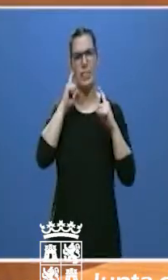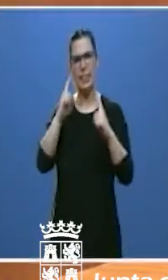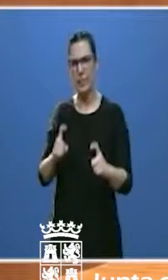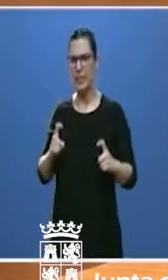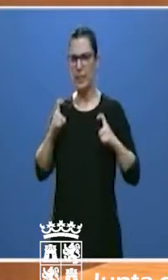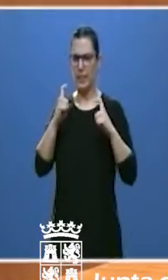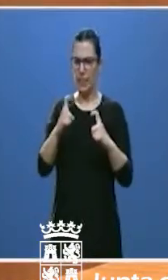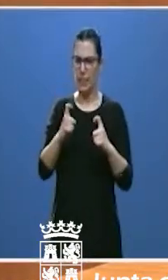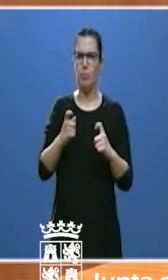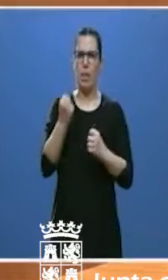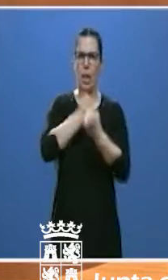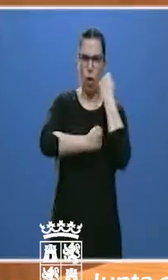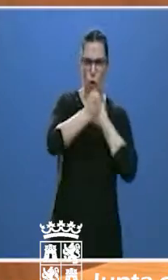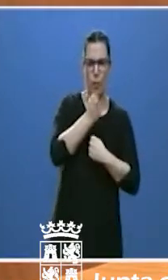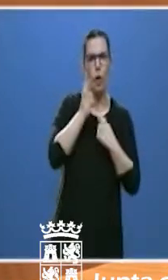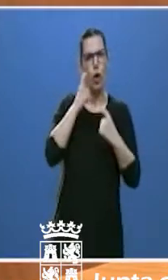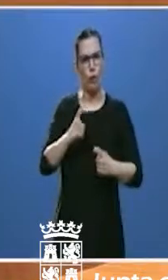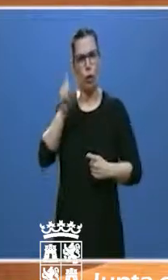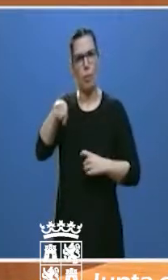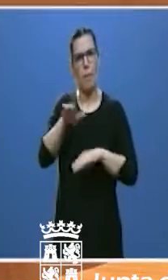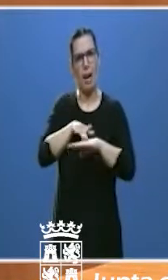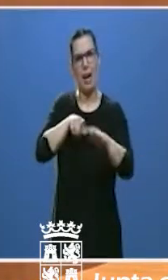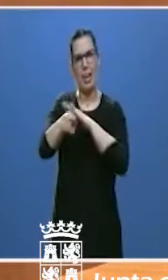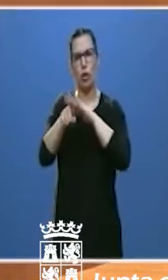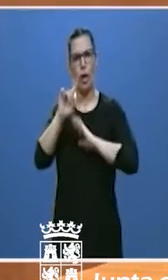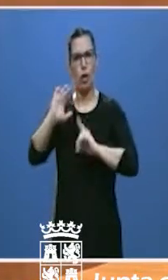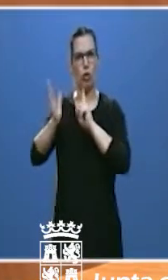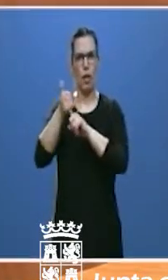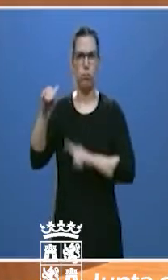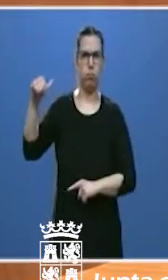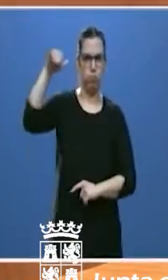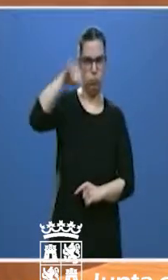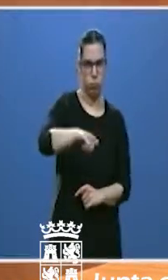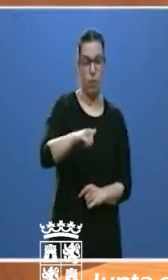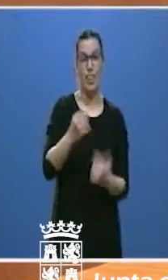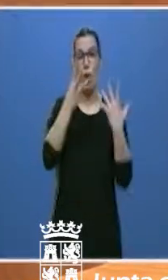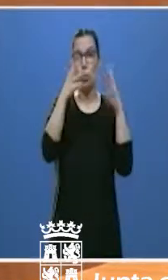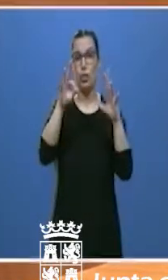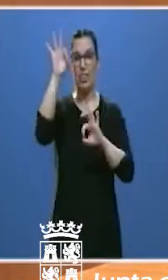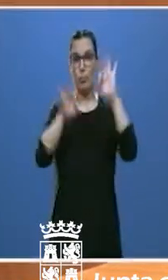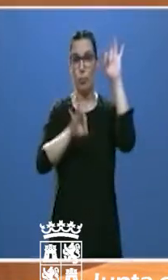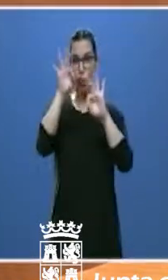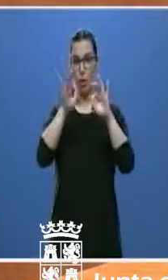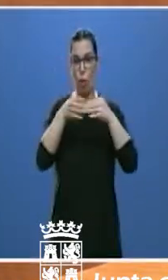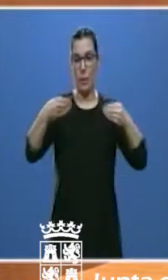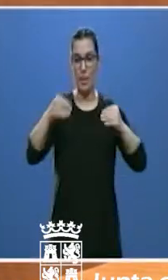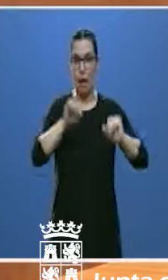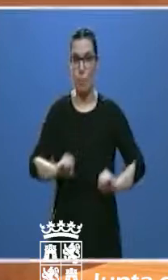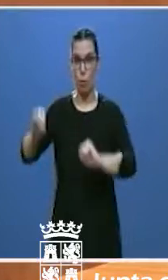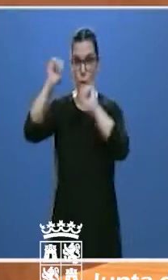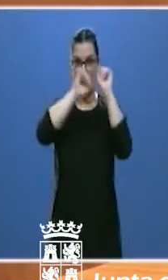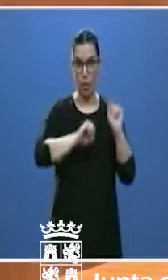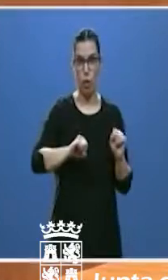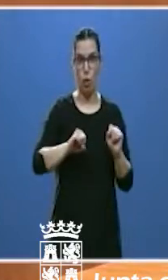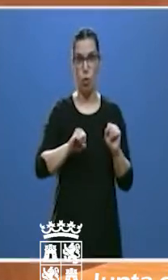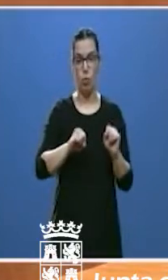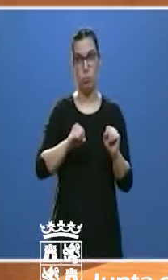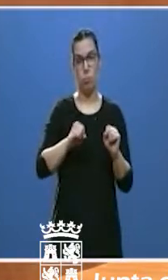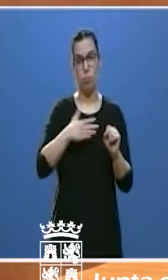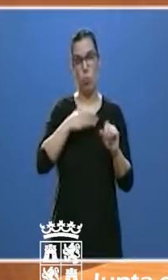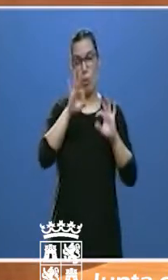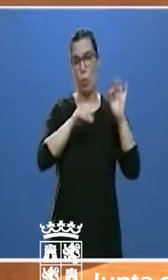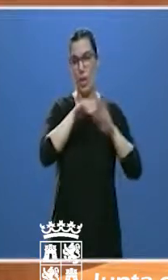económico y de gestión. Más del 80% del material de protección, incluso podría ser mucho más este